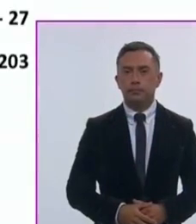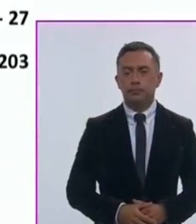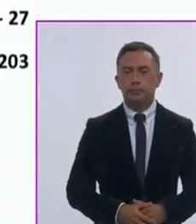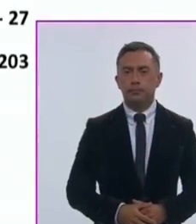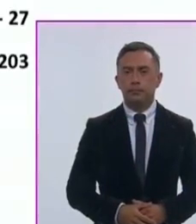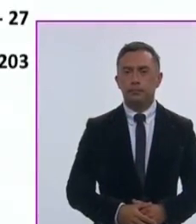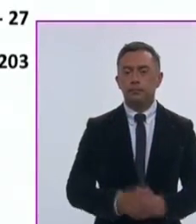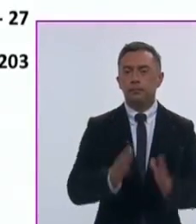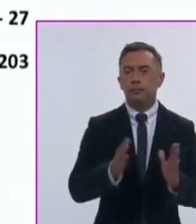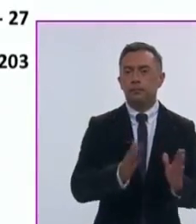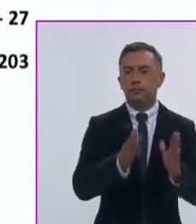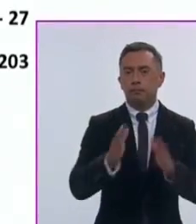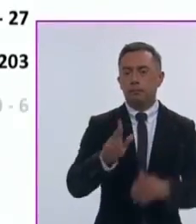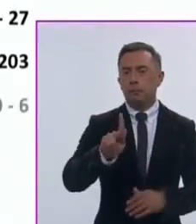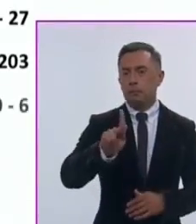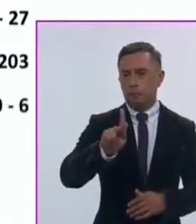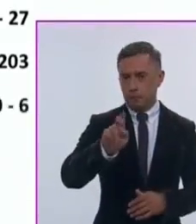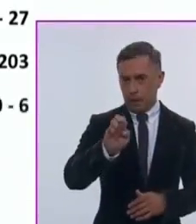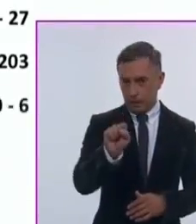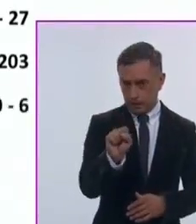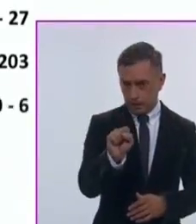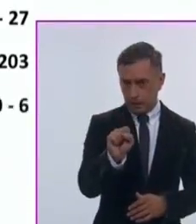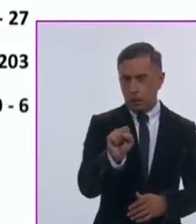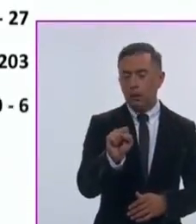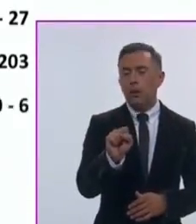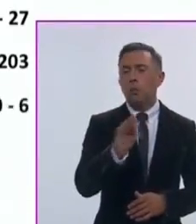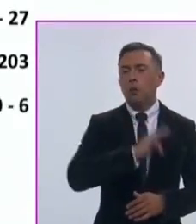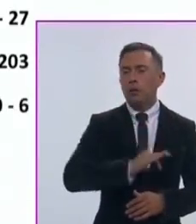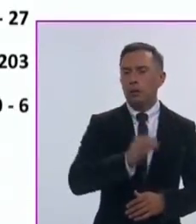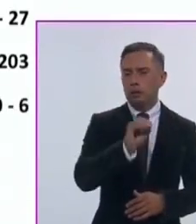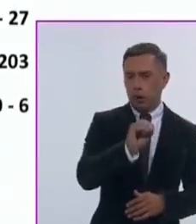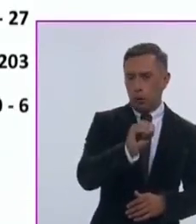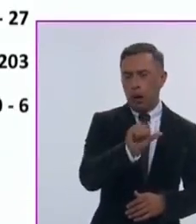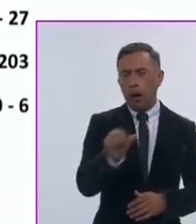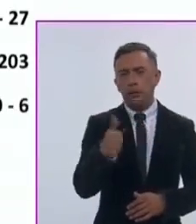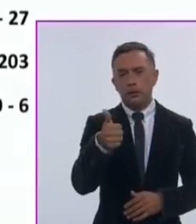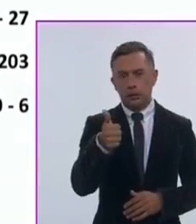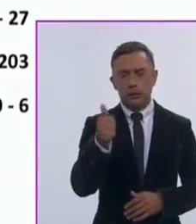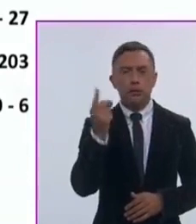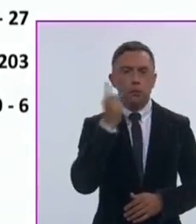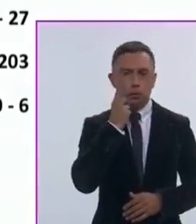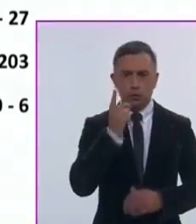Partido Encuentro Solidario, entre 0 y 6 diputaciones.